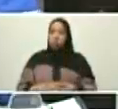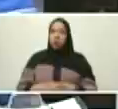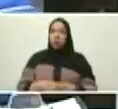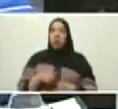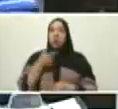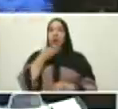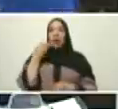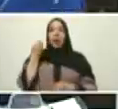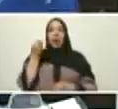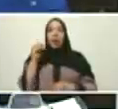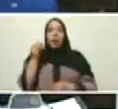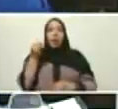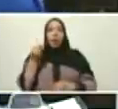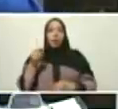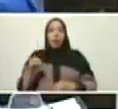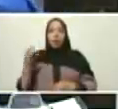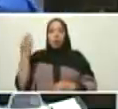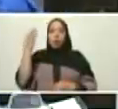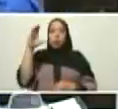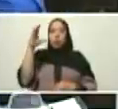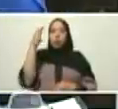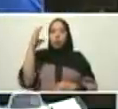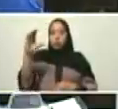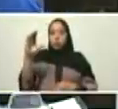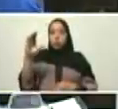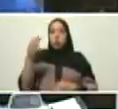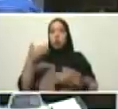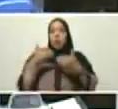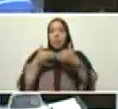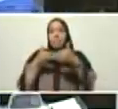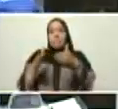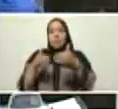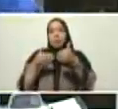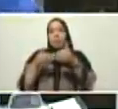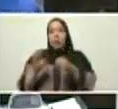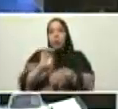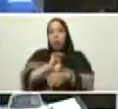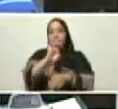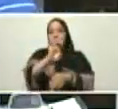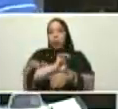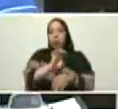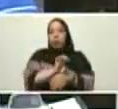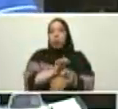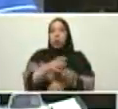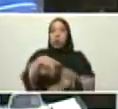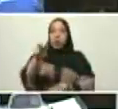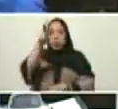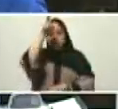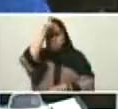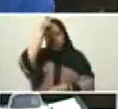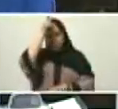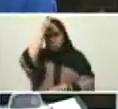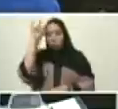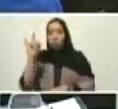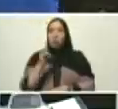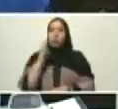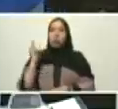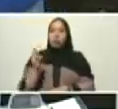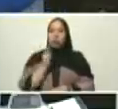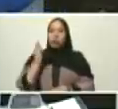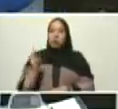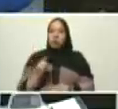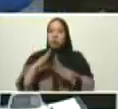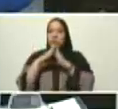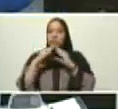de Colombia, a la juventud de Panamá, a la juventud de Ecuador, a la juventud de Perú, a la juventud de nuestra